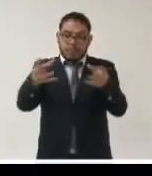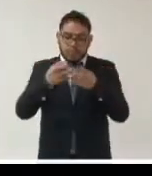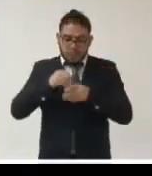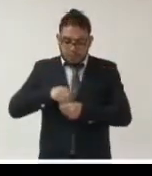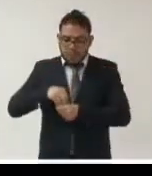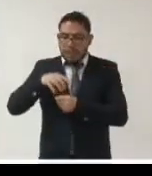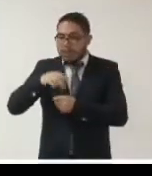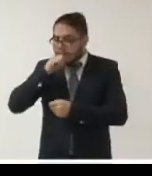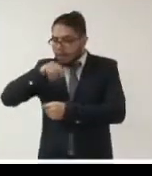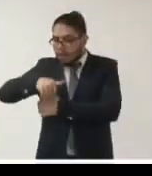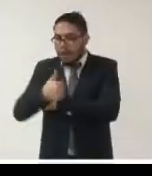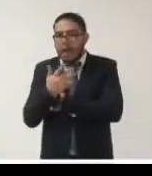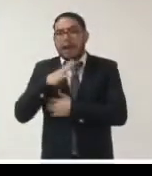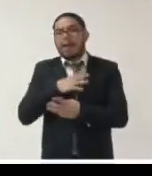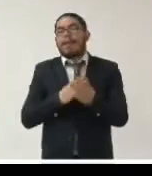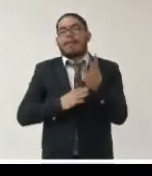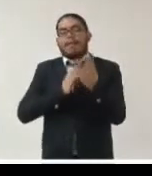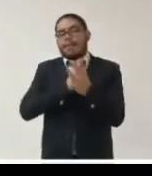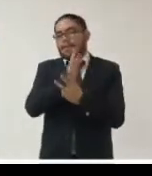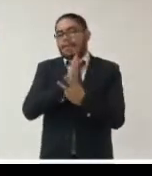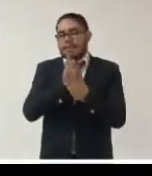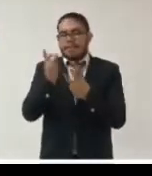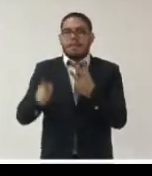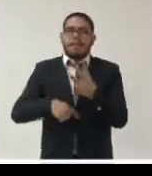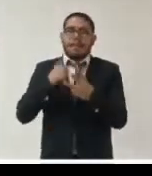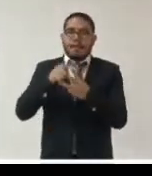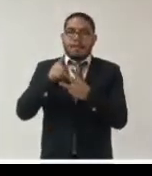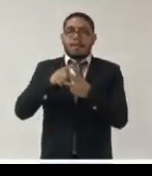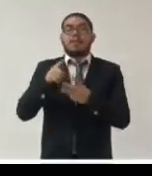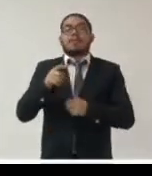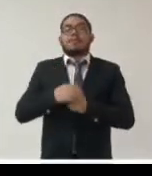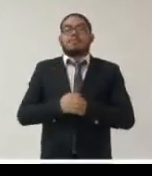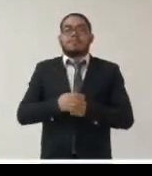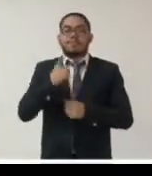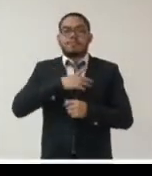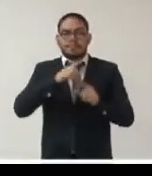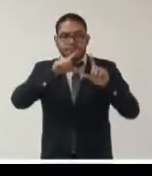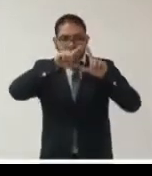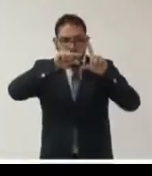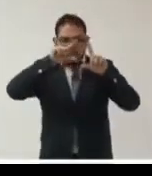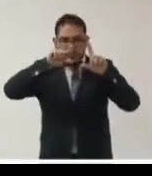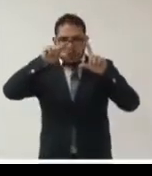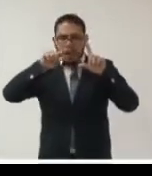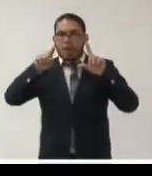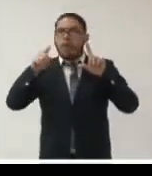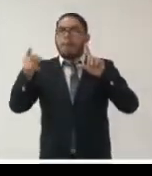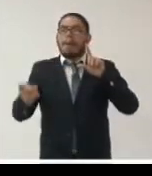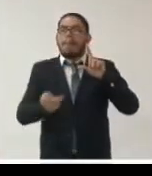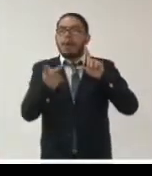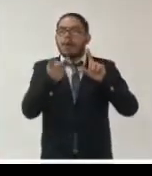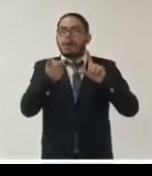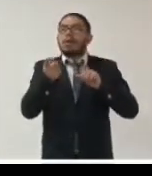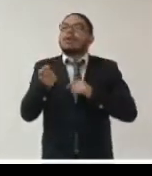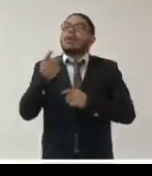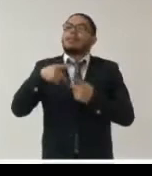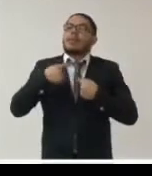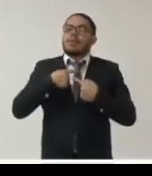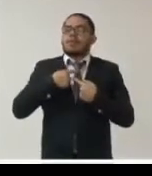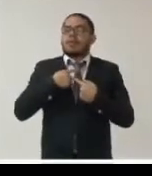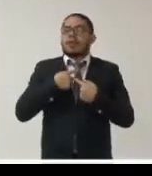que consta de tres grandes apartados el primero de ellos contiene estadística de las solicitudes de acceso a la información